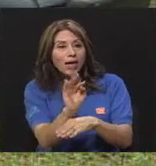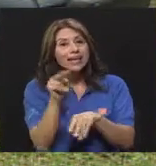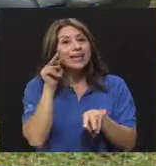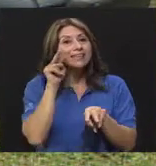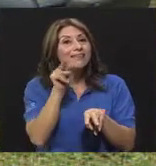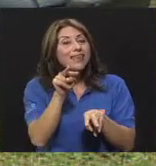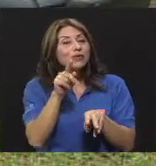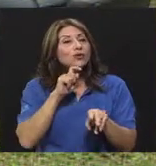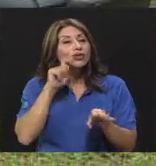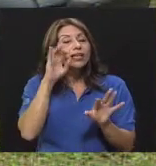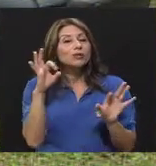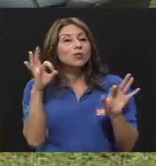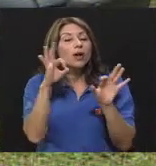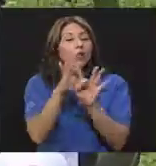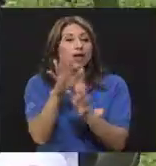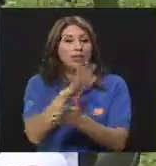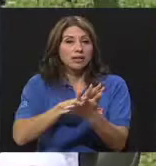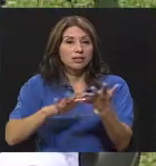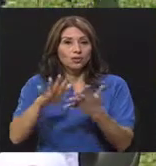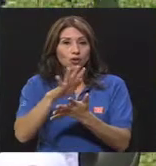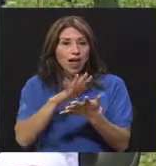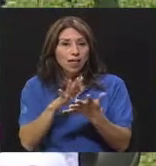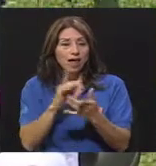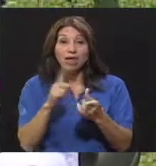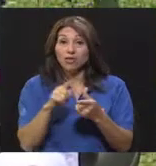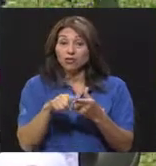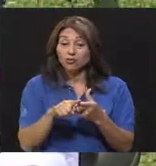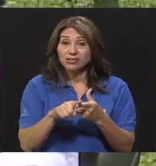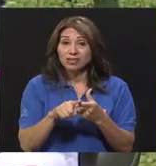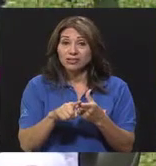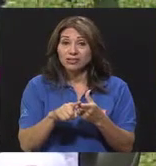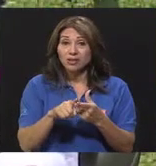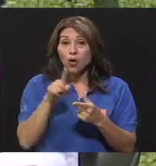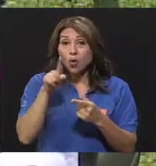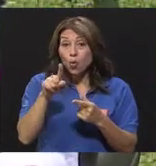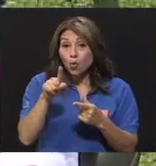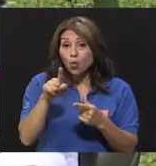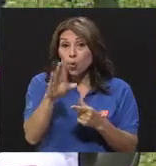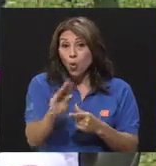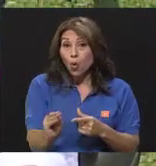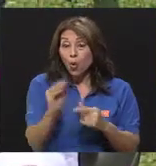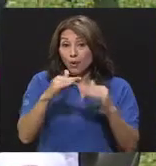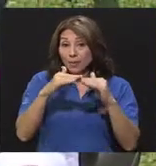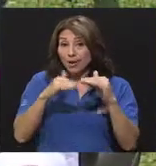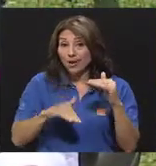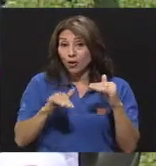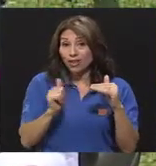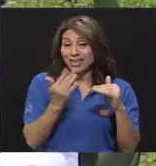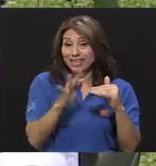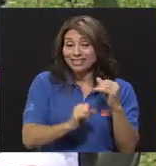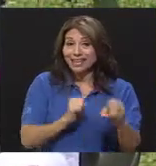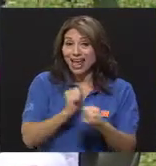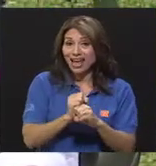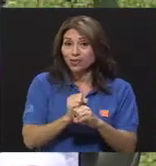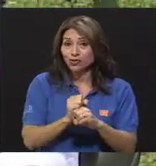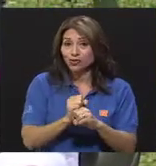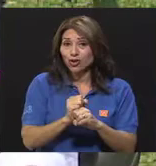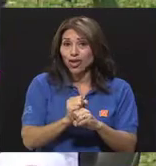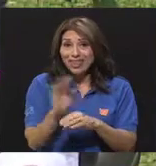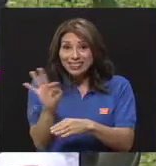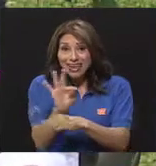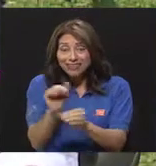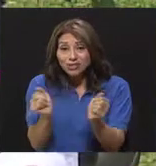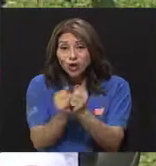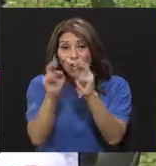distorsionada. Entonces, es irresponsable que un chico menor de 15 años tenga en su cuarto televisión con internet, y eso es los